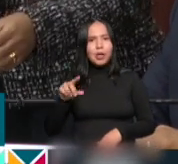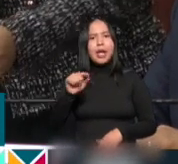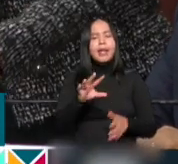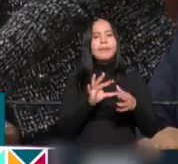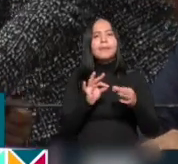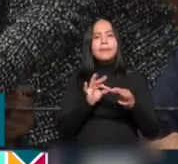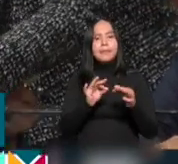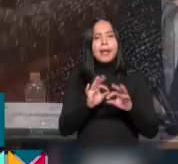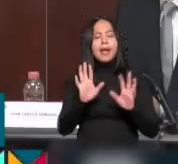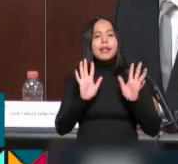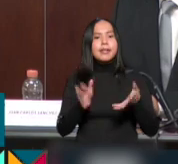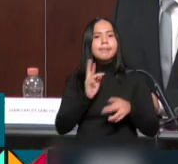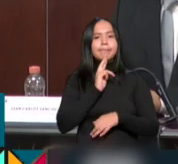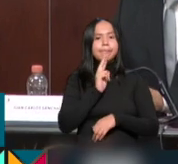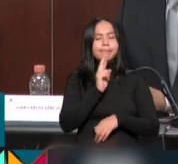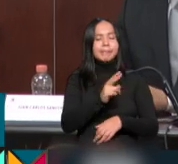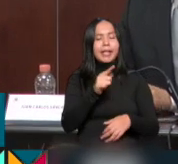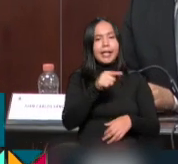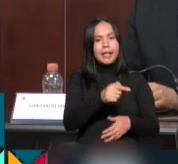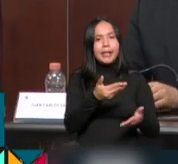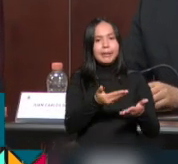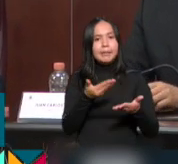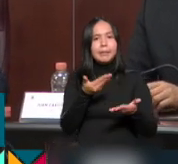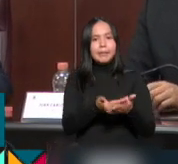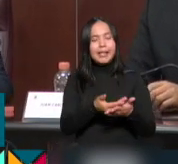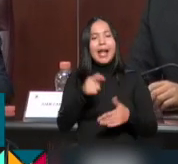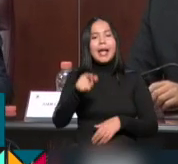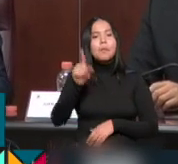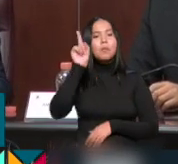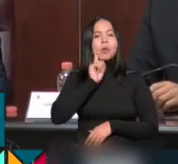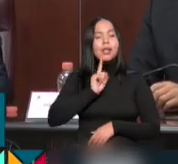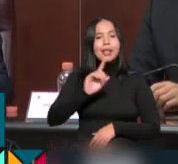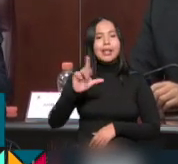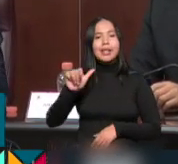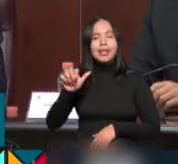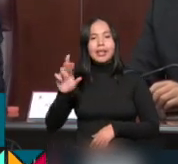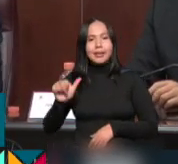La Constancia de Validez